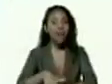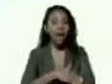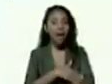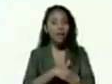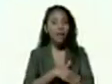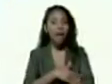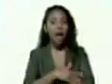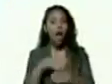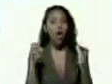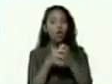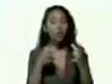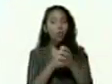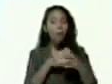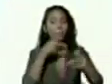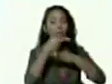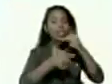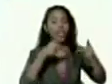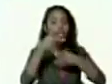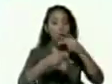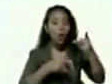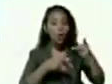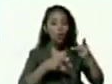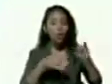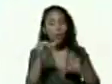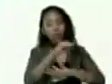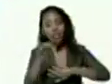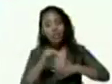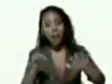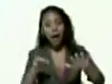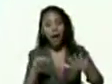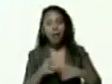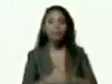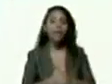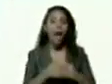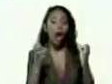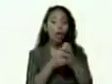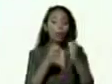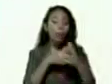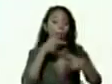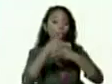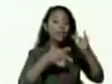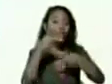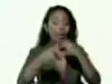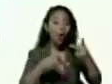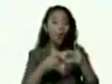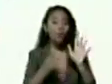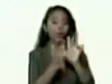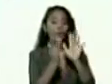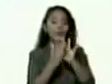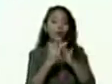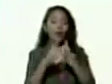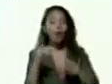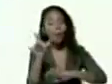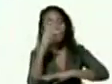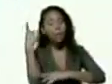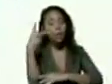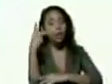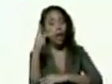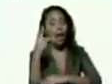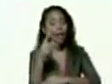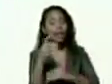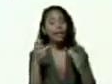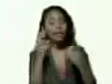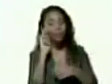equipos políticos municipales a los equipos políticos estadales y a los equipos políticos parroquiales queremos